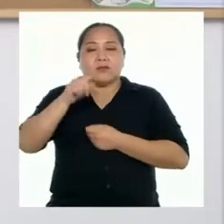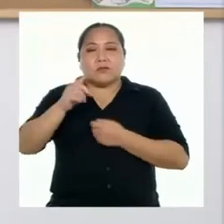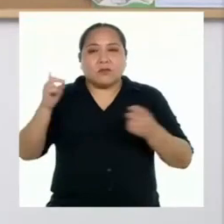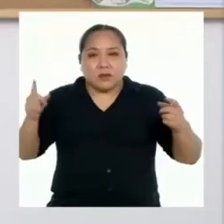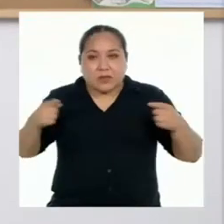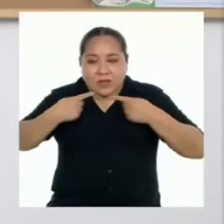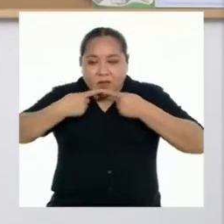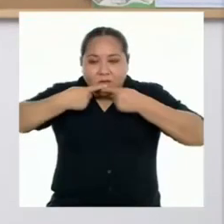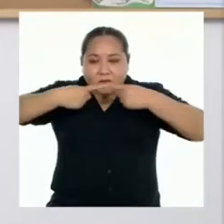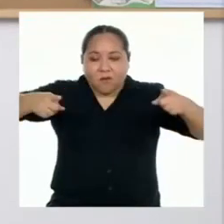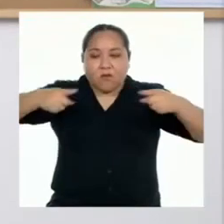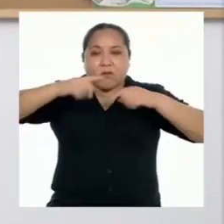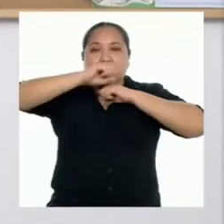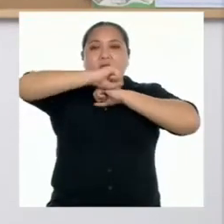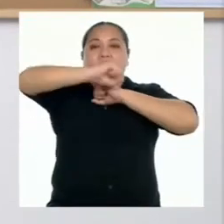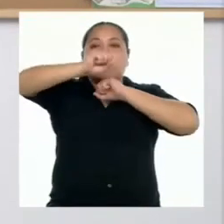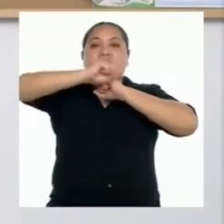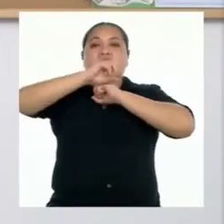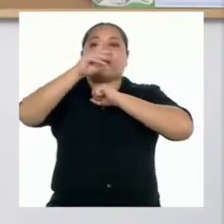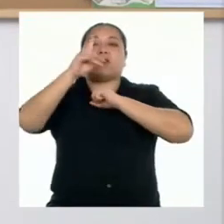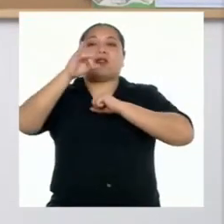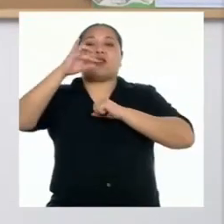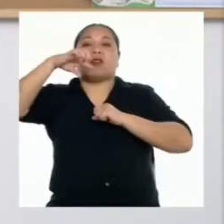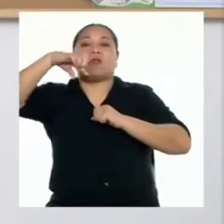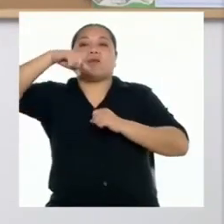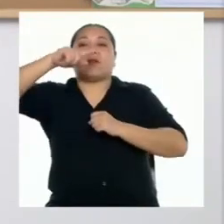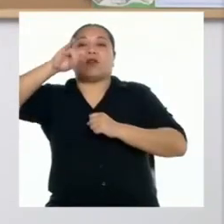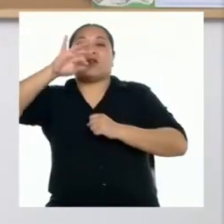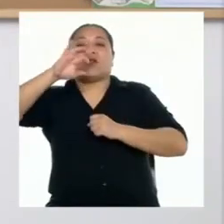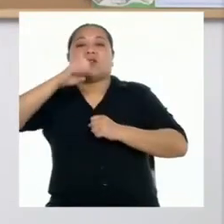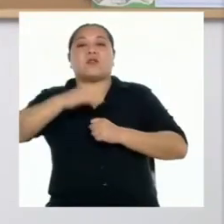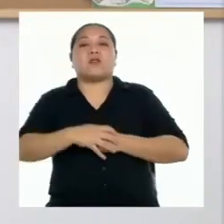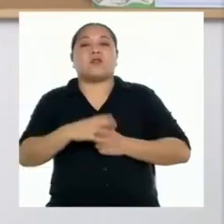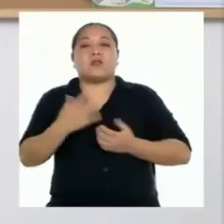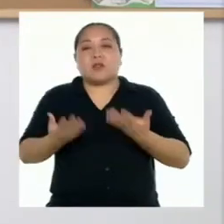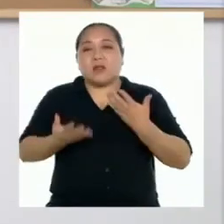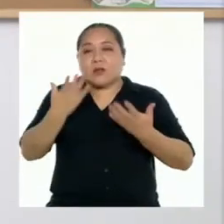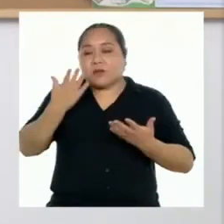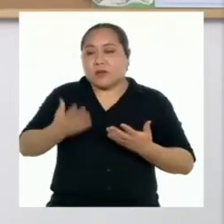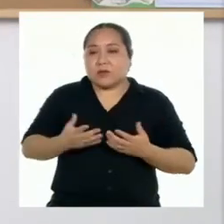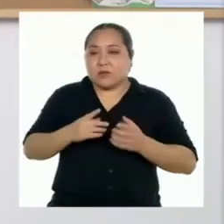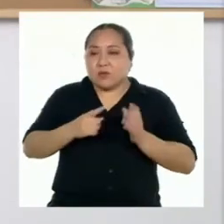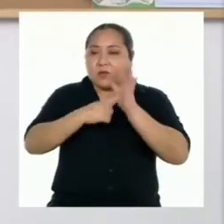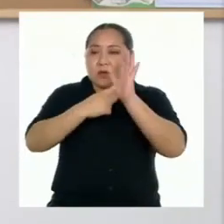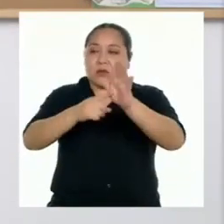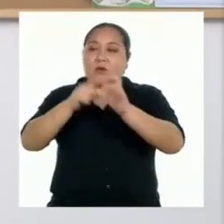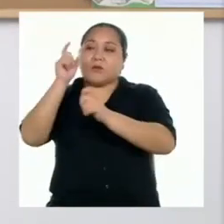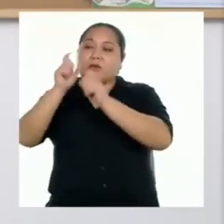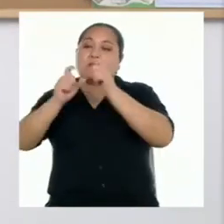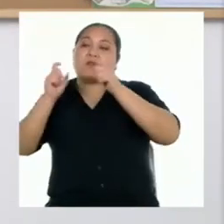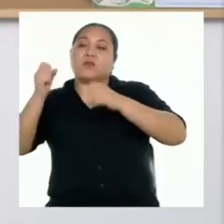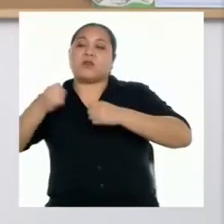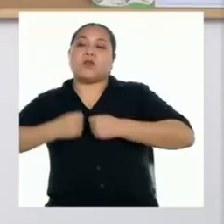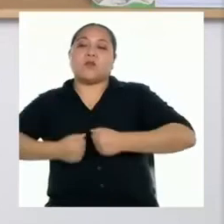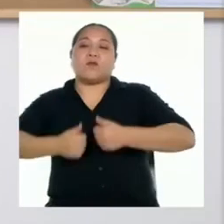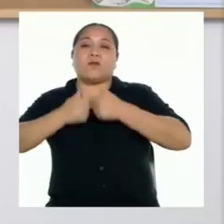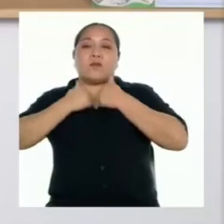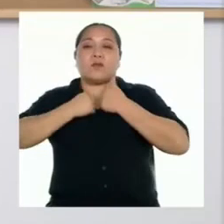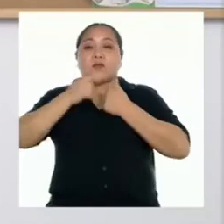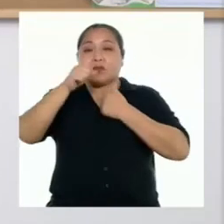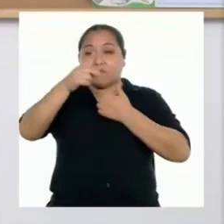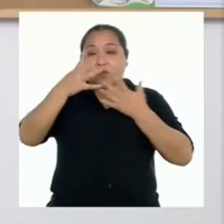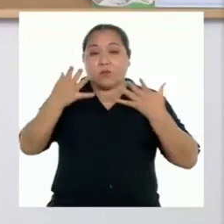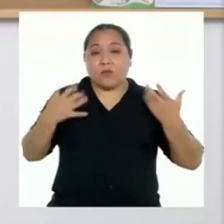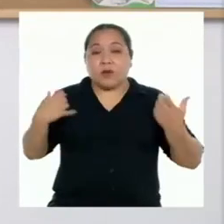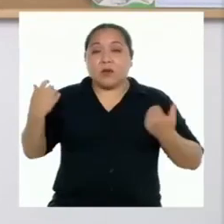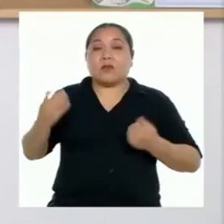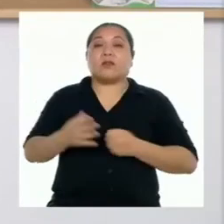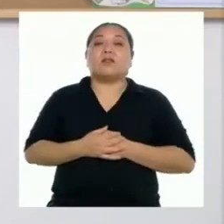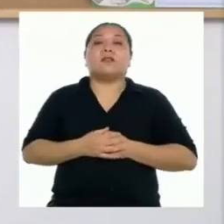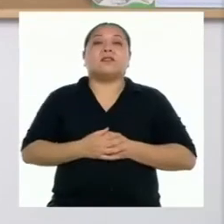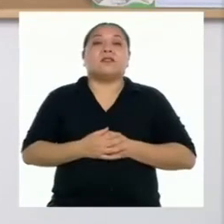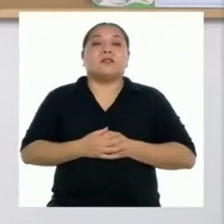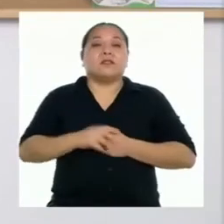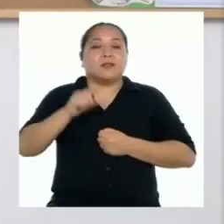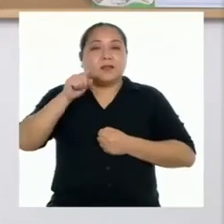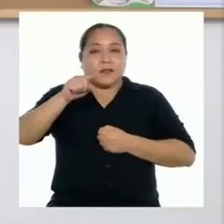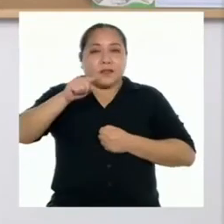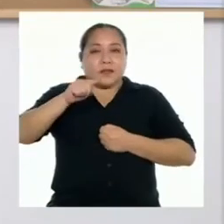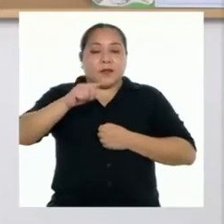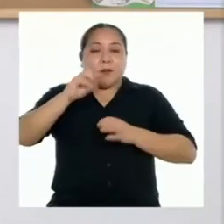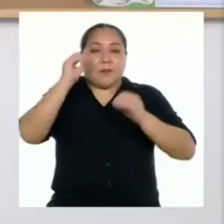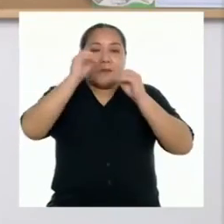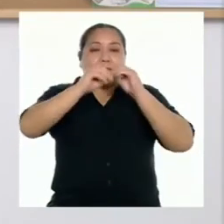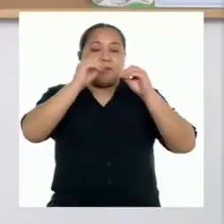dípticos. Pueden mostrárselo a las personas con las que viven. Y si es posible, publiquenlo en sus redes sociales o mándenlo a sus